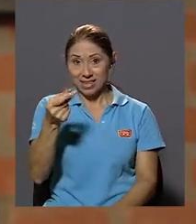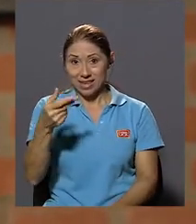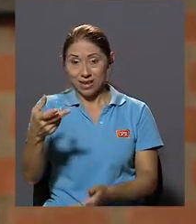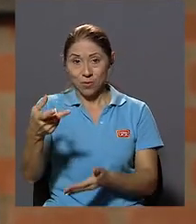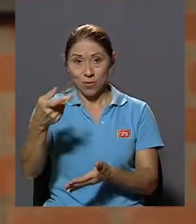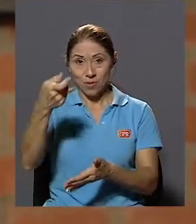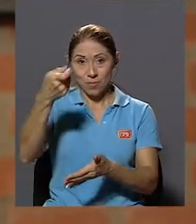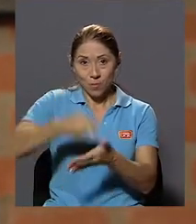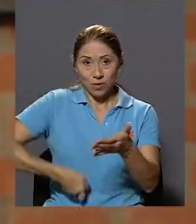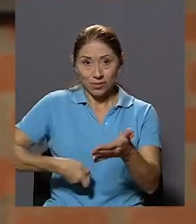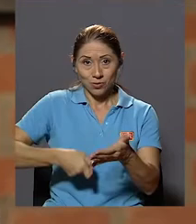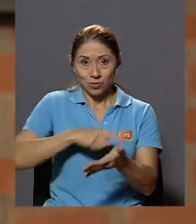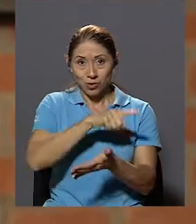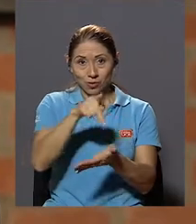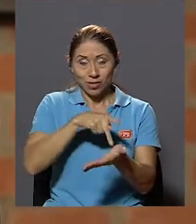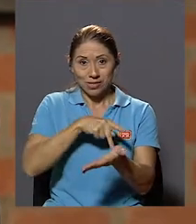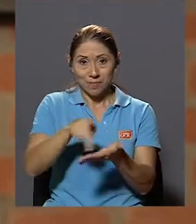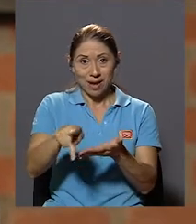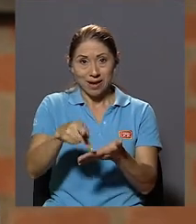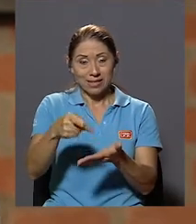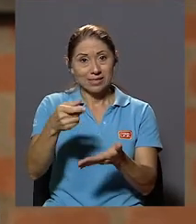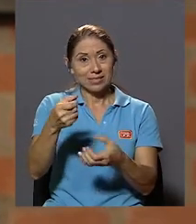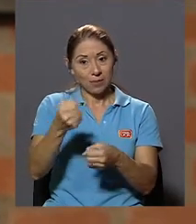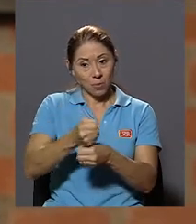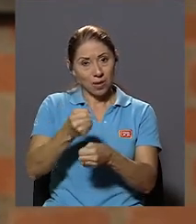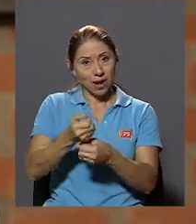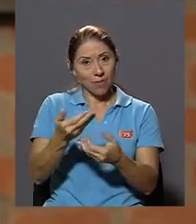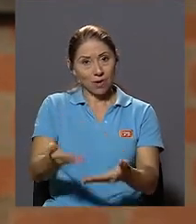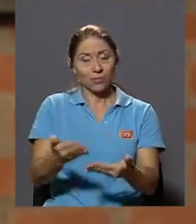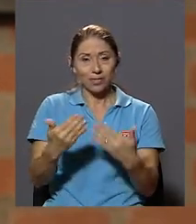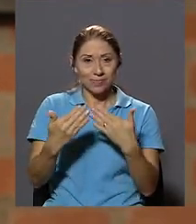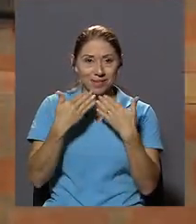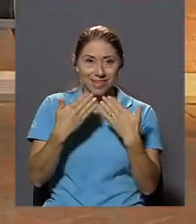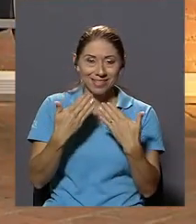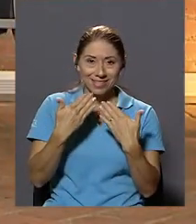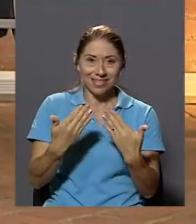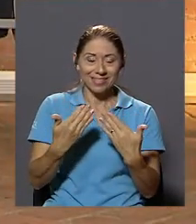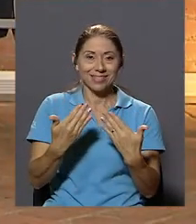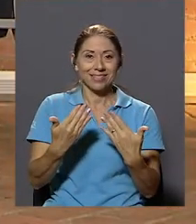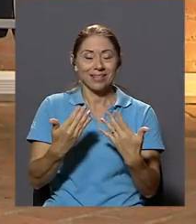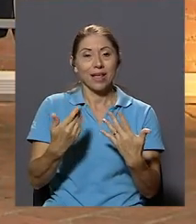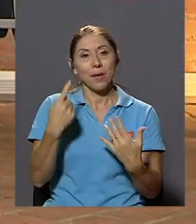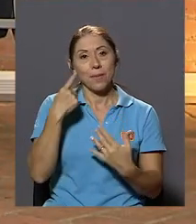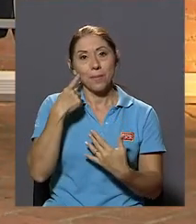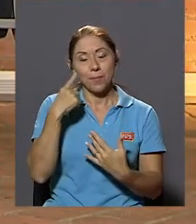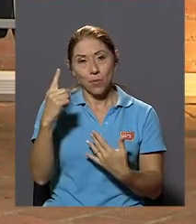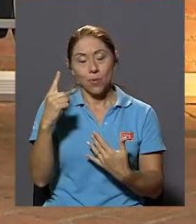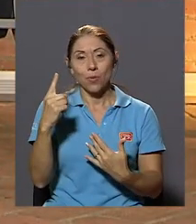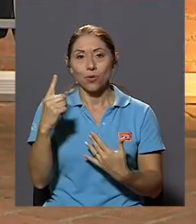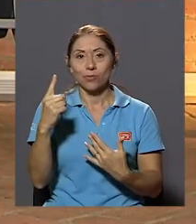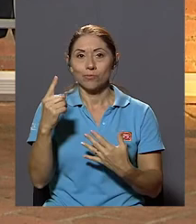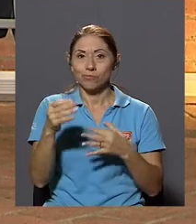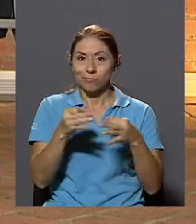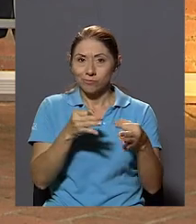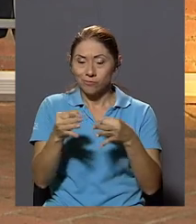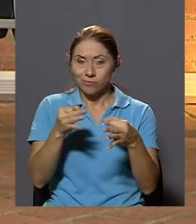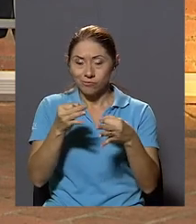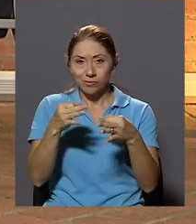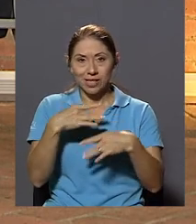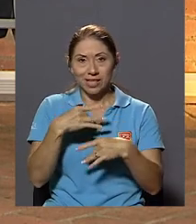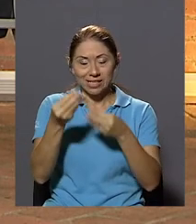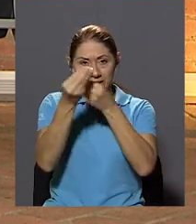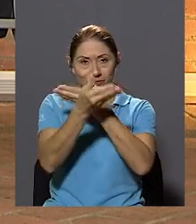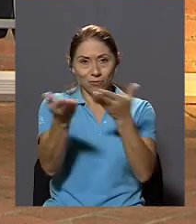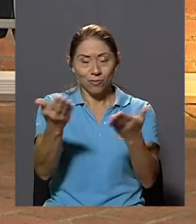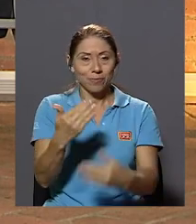Que Ustedes Pagan Se Ponen A Hue Muchísimas Gracias Por Tan Interesante